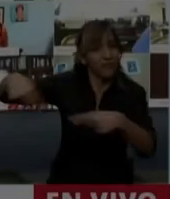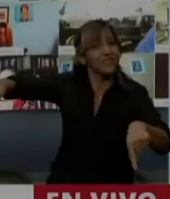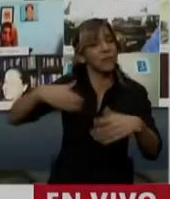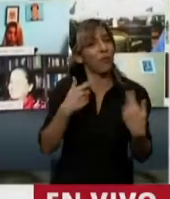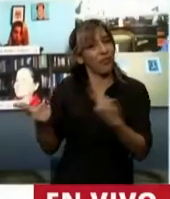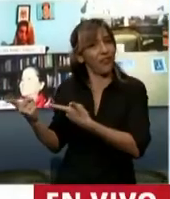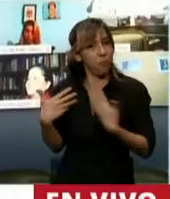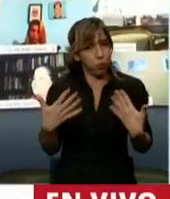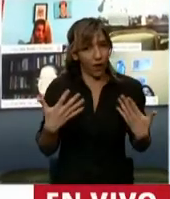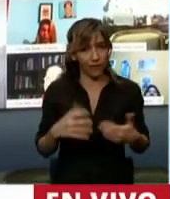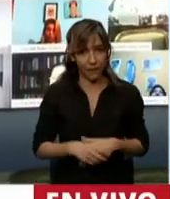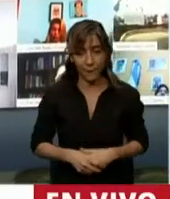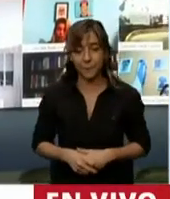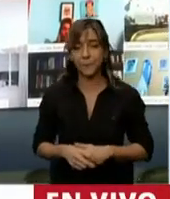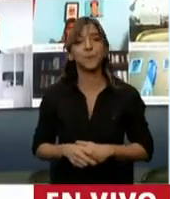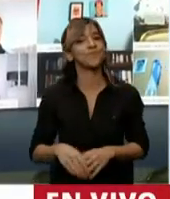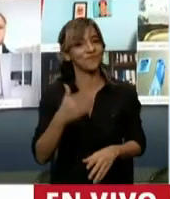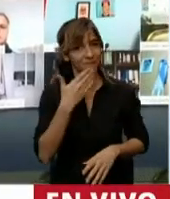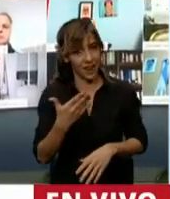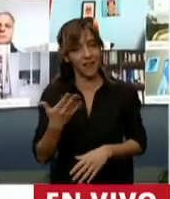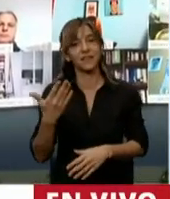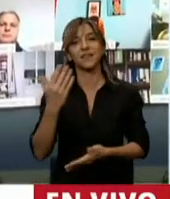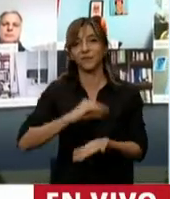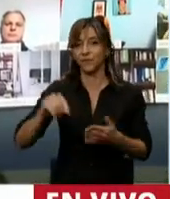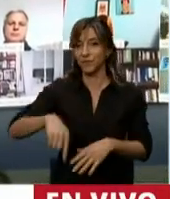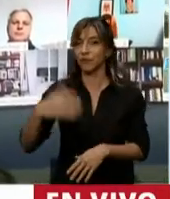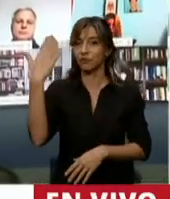En el uso de la palabra, el diputado Enrique Esteves.